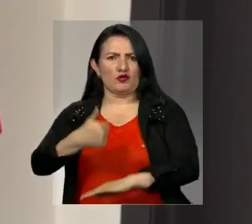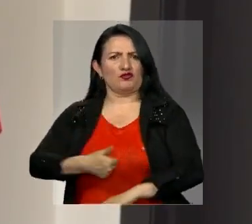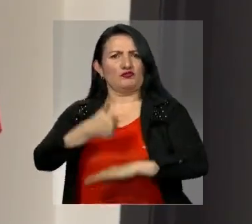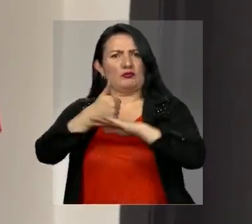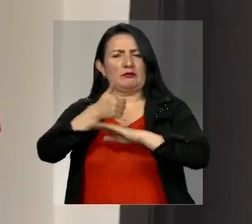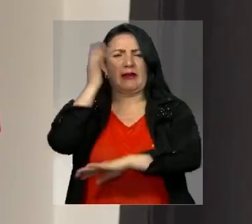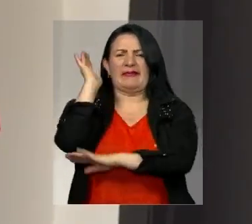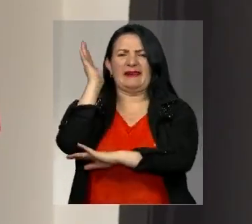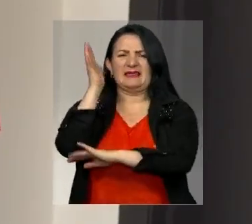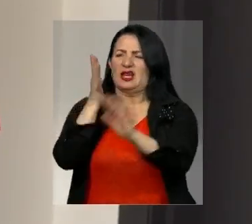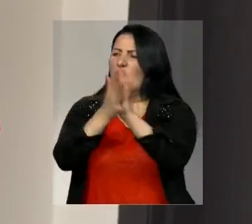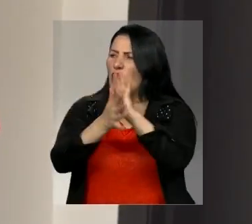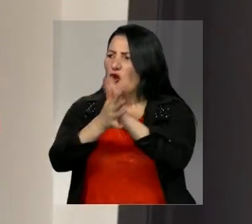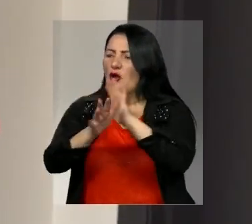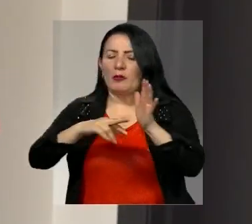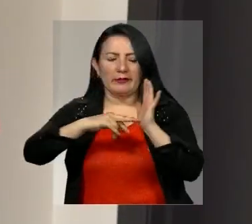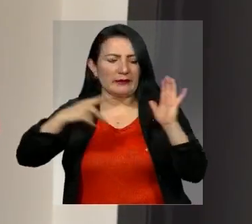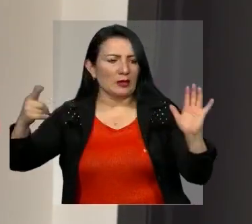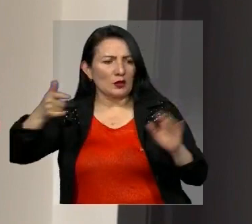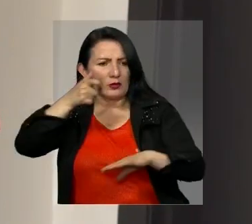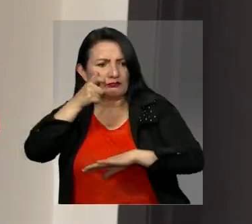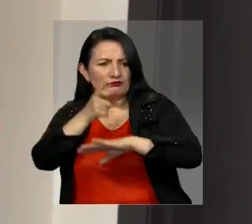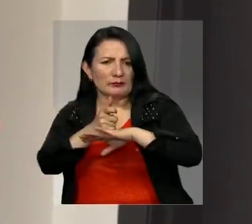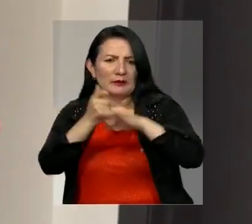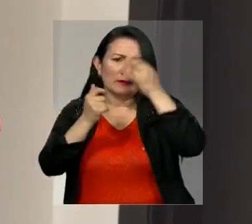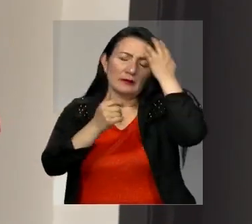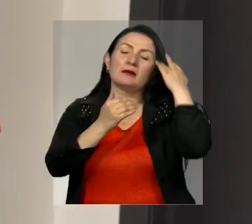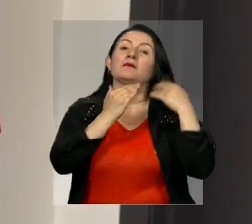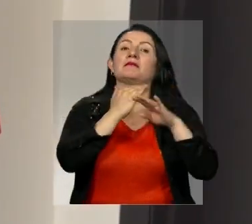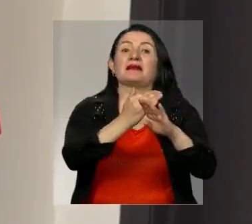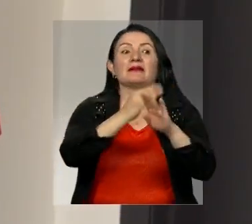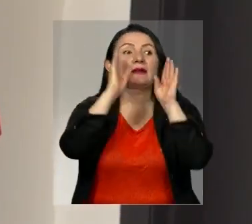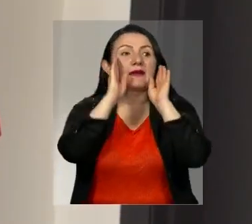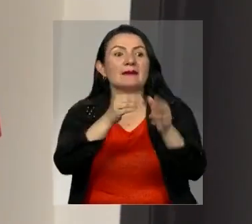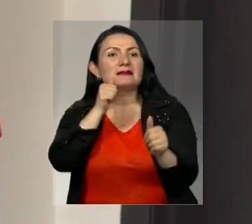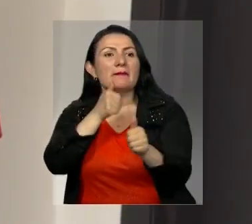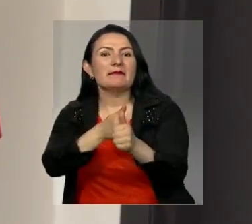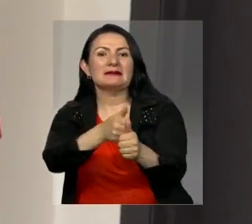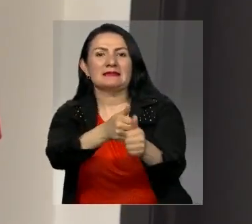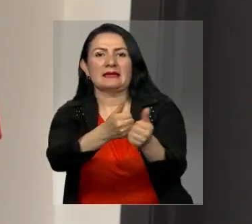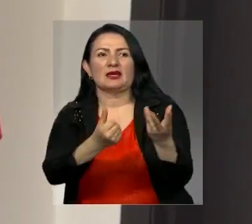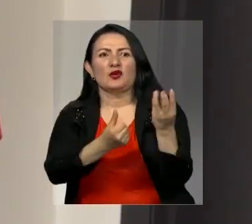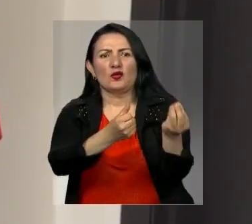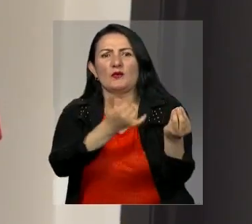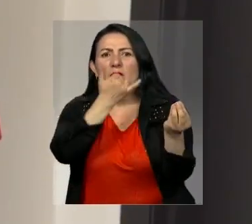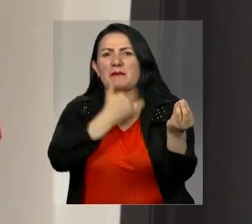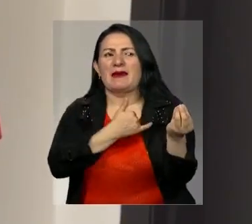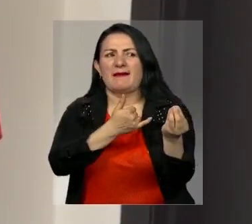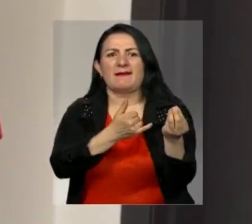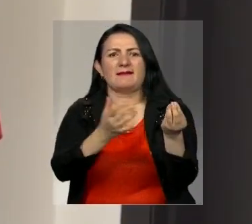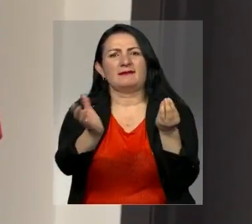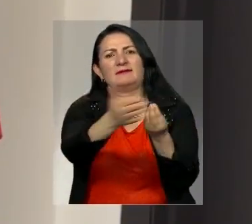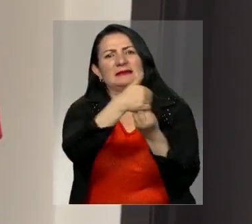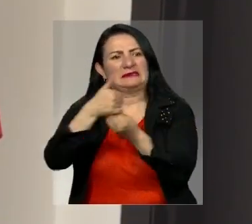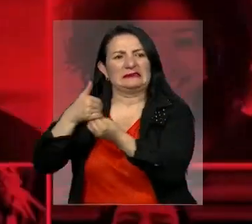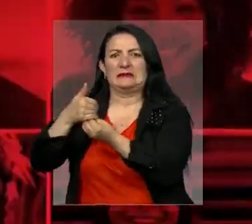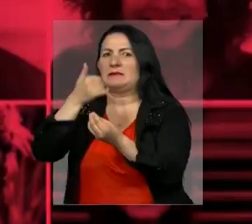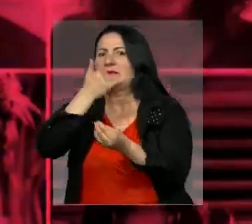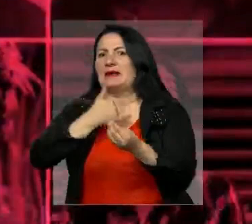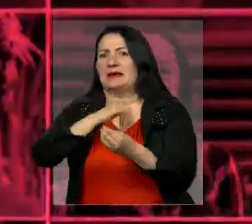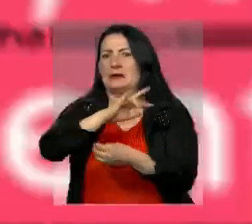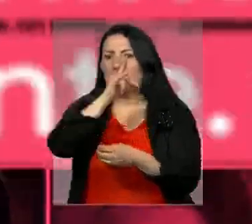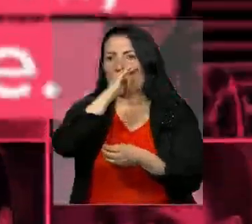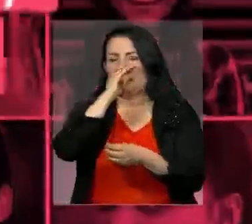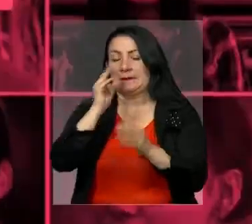justamente de cómo hacer el uso de la tecnología para prevenir, atender y perseguir estas organizaciones criminales transnacionales.